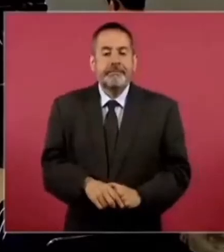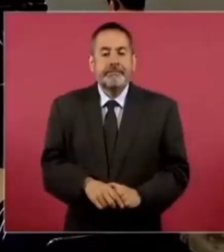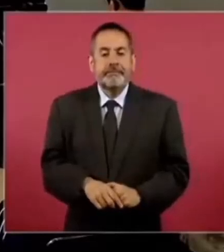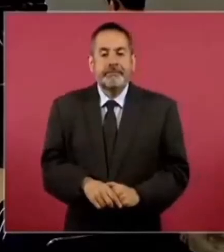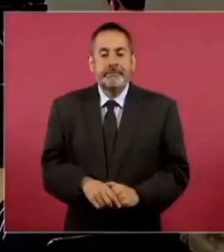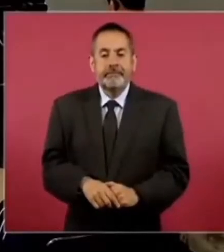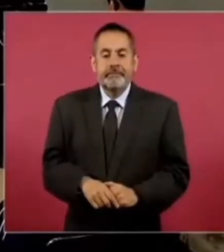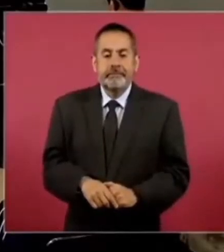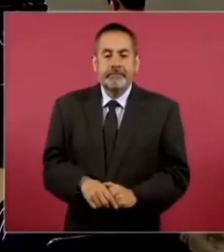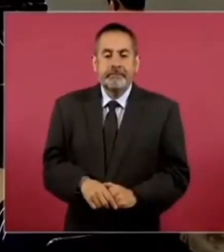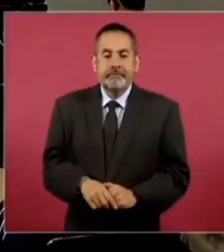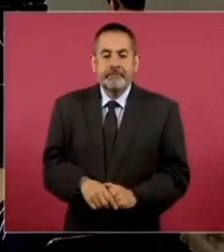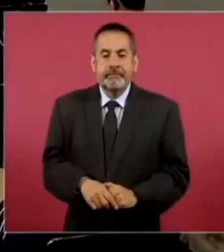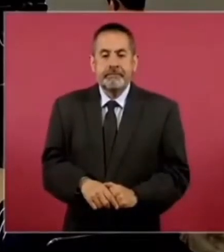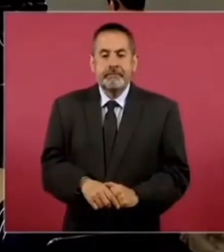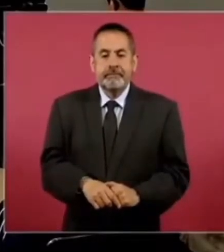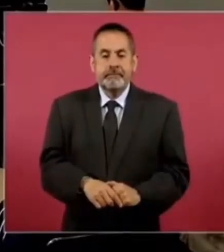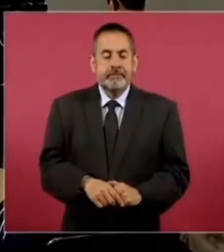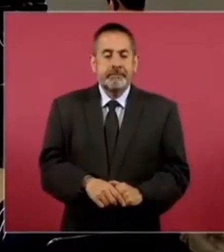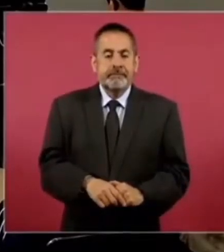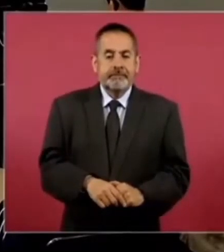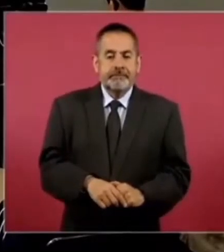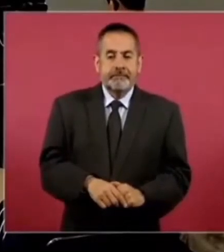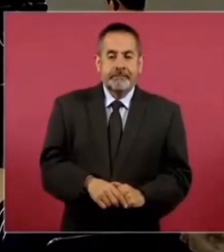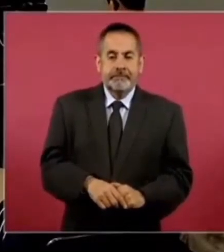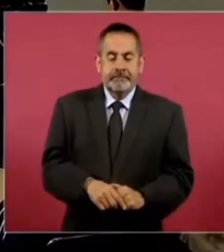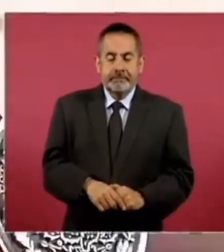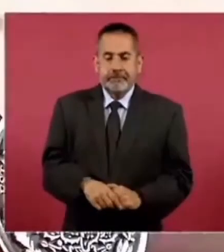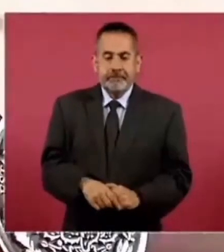Que es, pues, la...